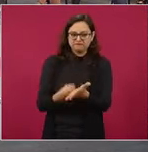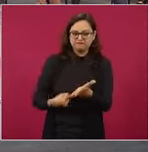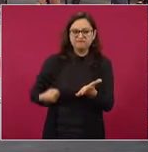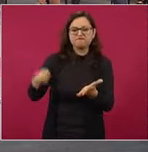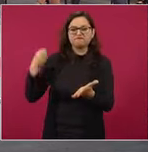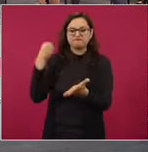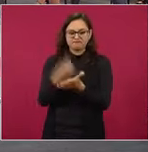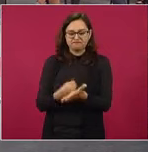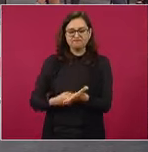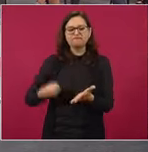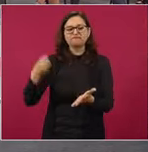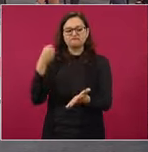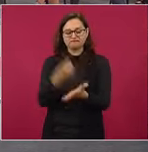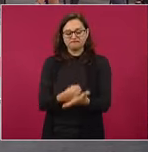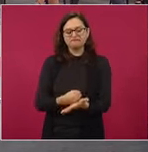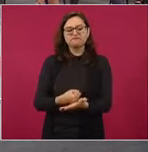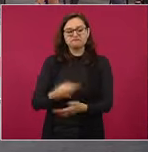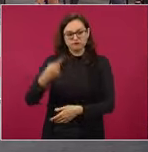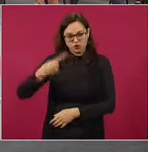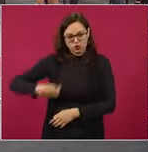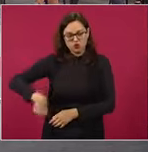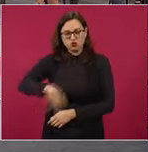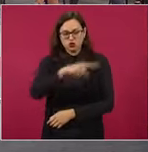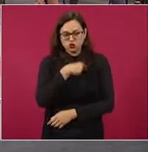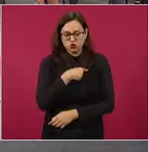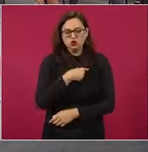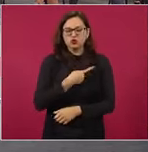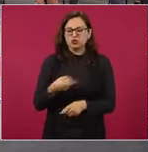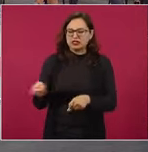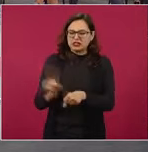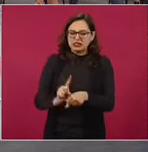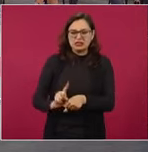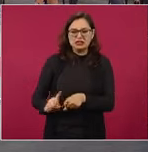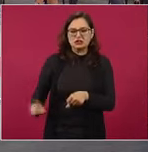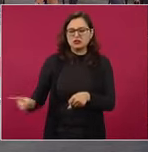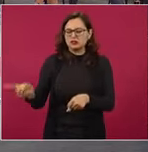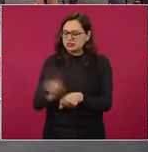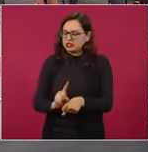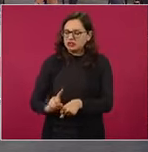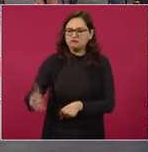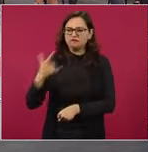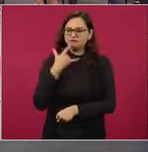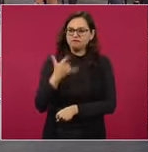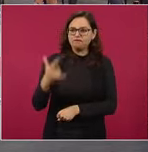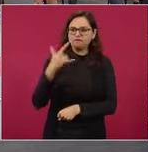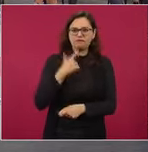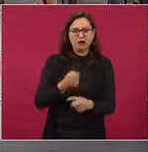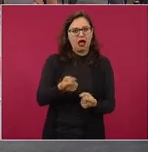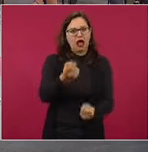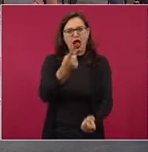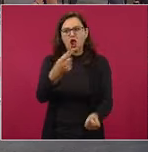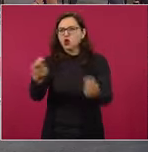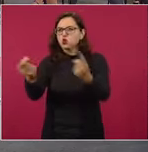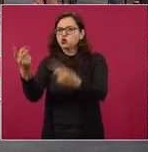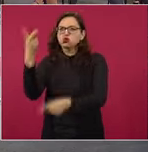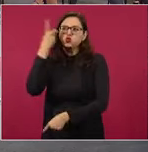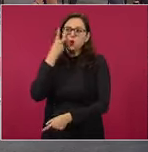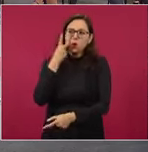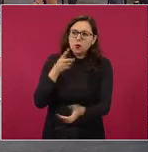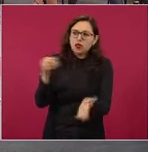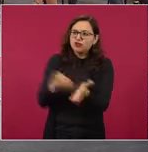al fecundo trabajo de despertar a los que faltan, para que todos juntos